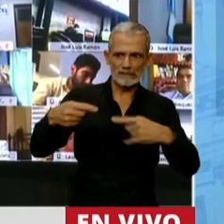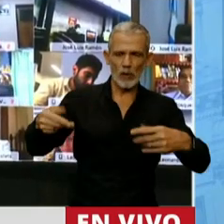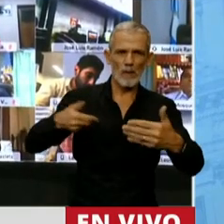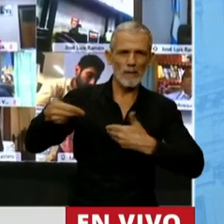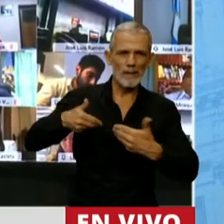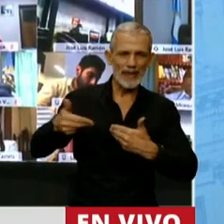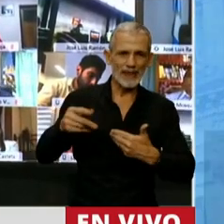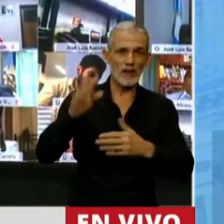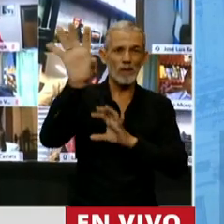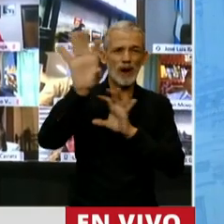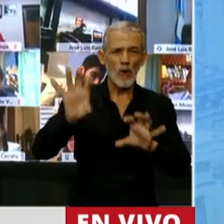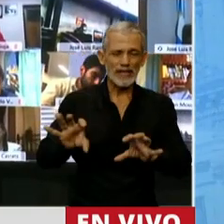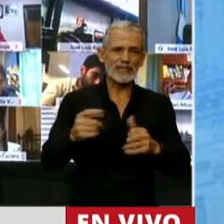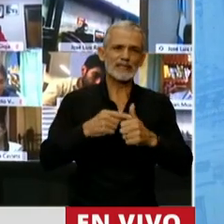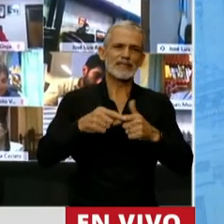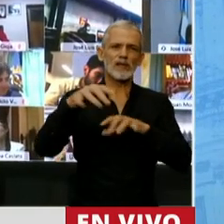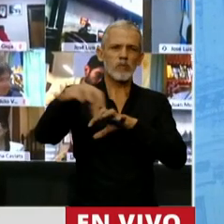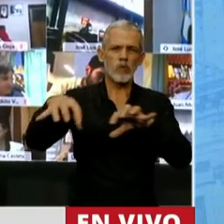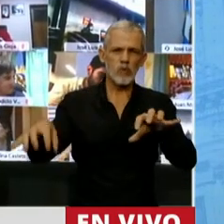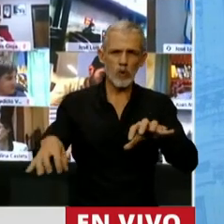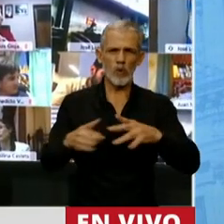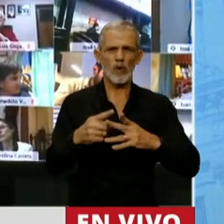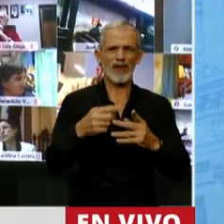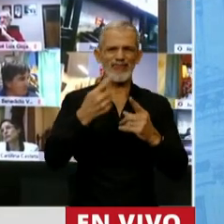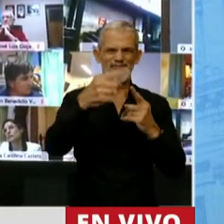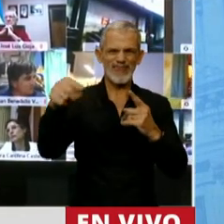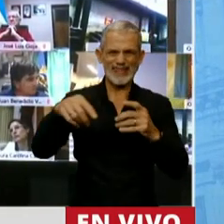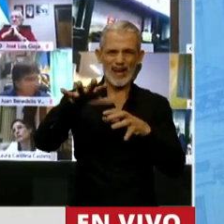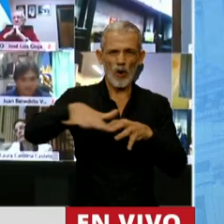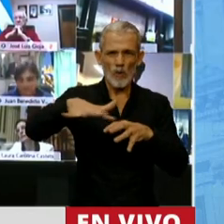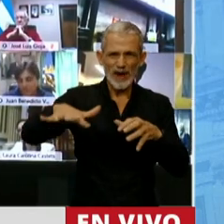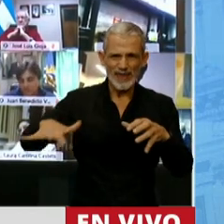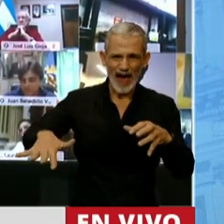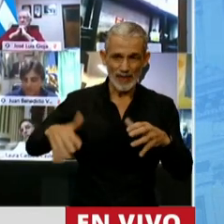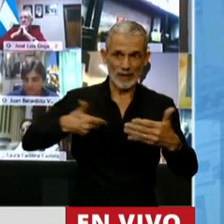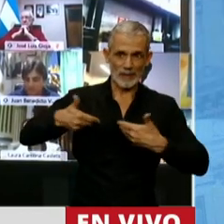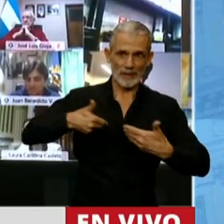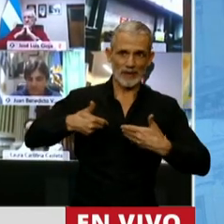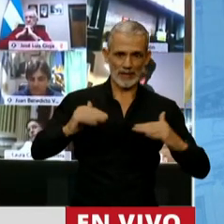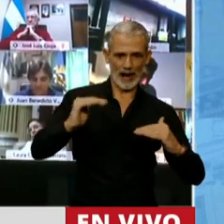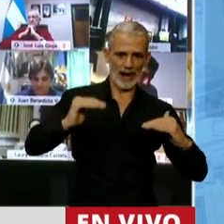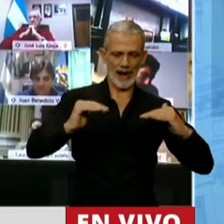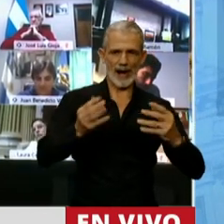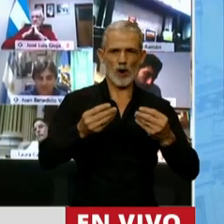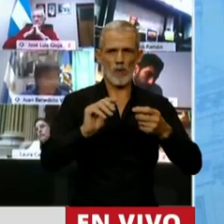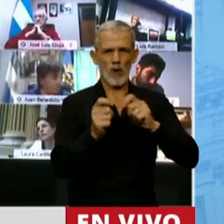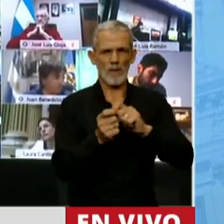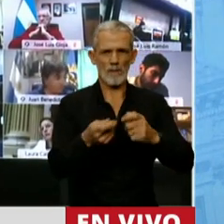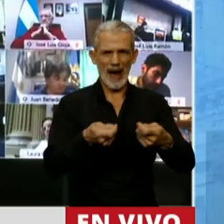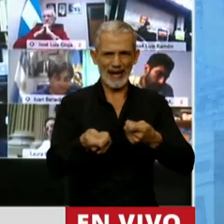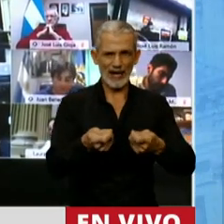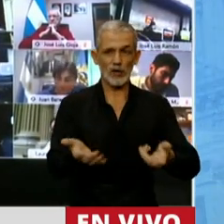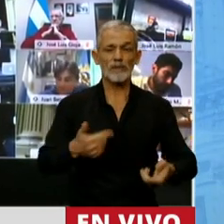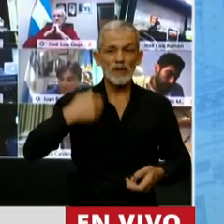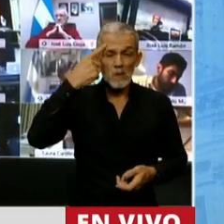de las provincias de los sectores de las distintas comunidades etcétera etcétera creo que hemos